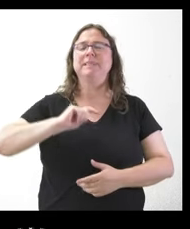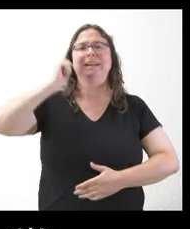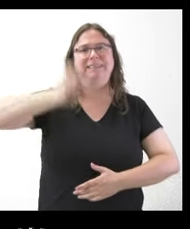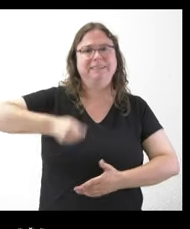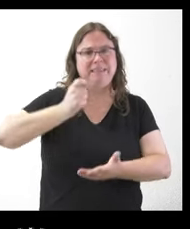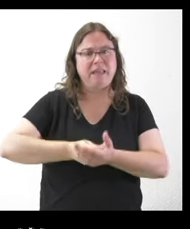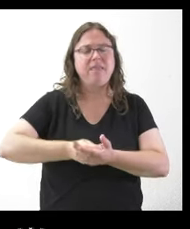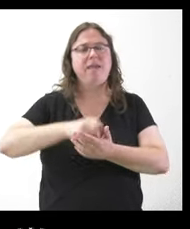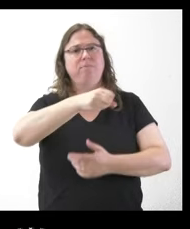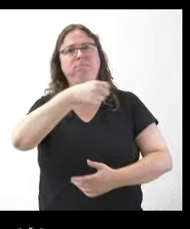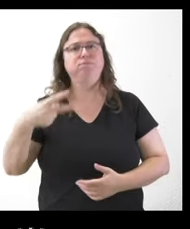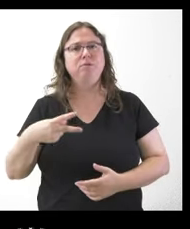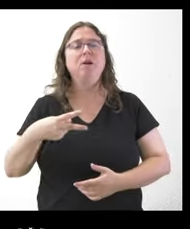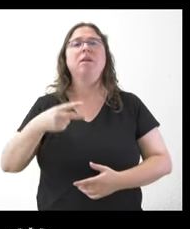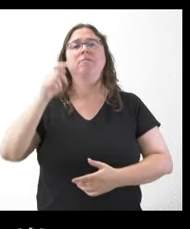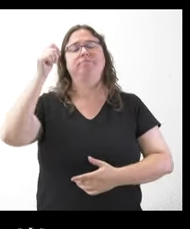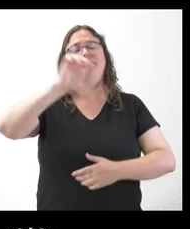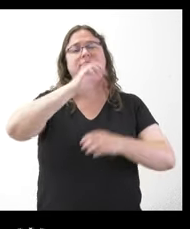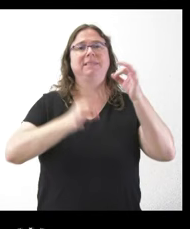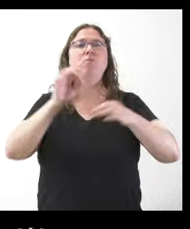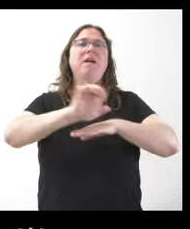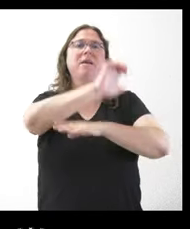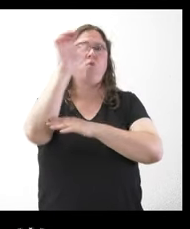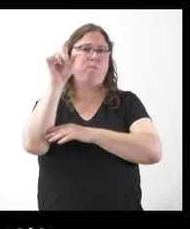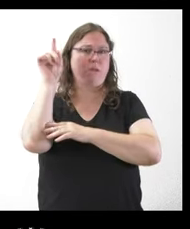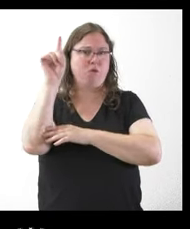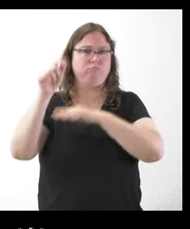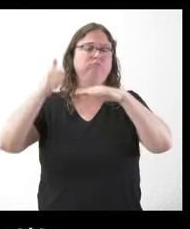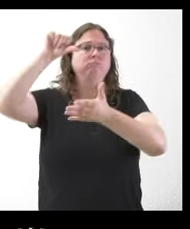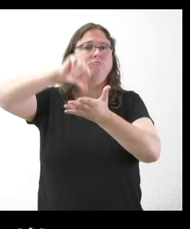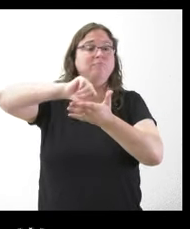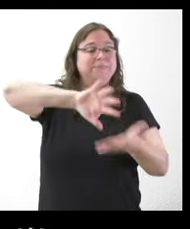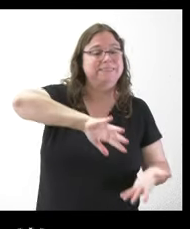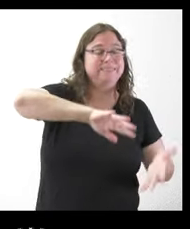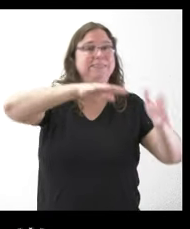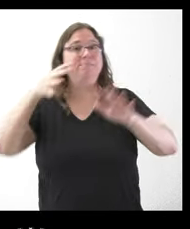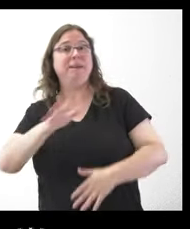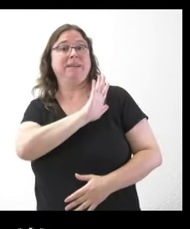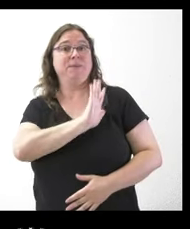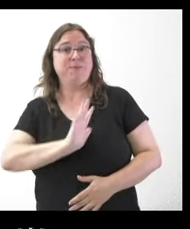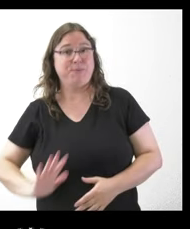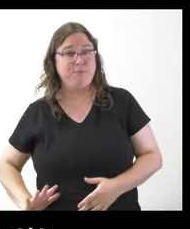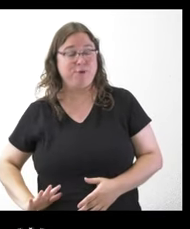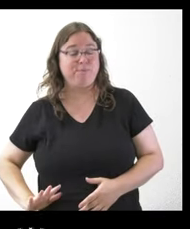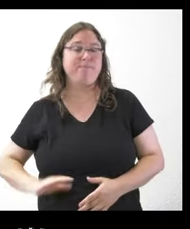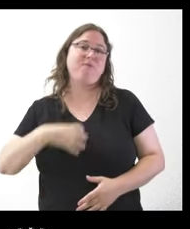Estrasburgo que avala la conversión en fijos del personal interino de larga duración. Castilla y León